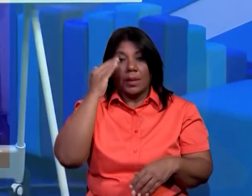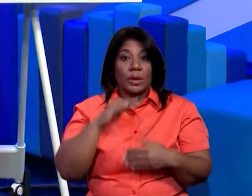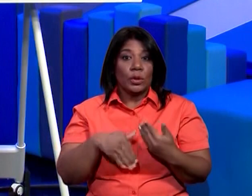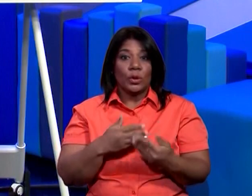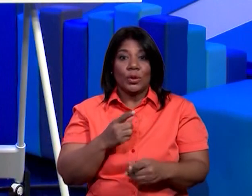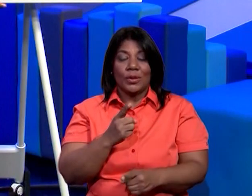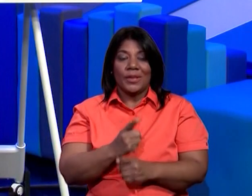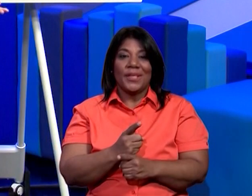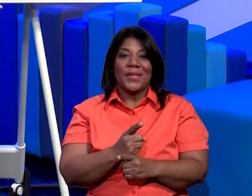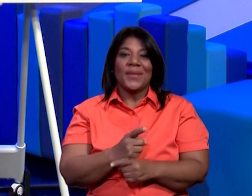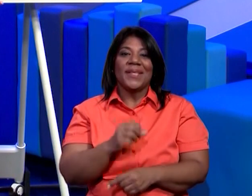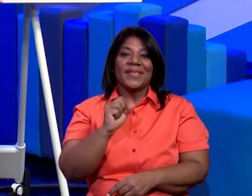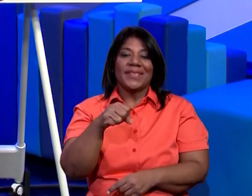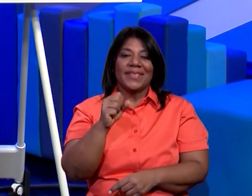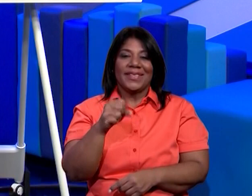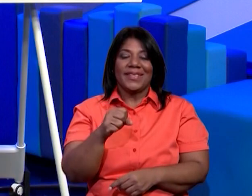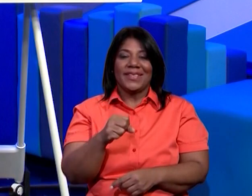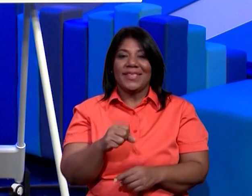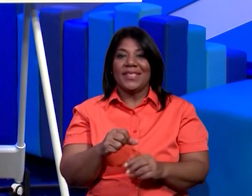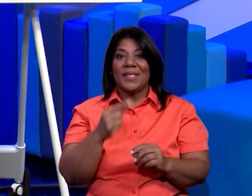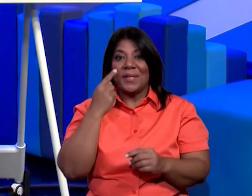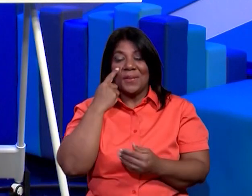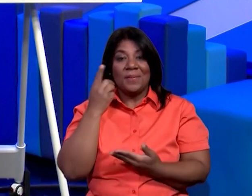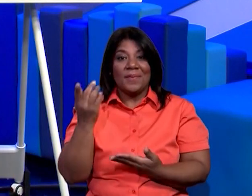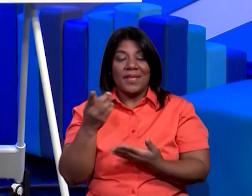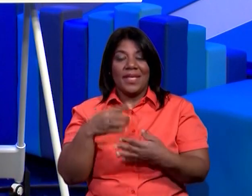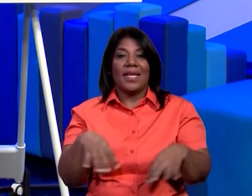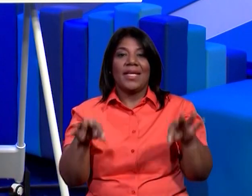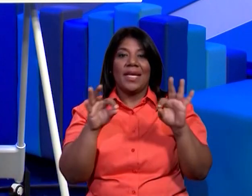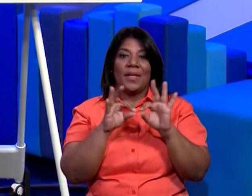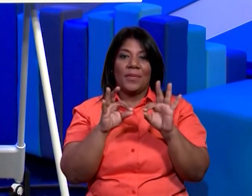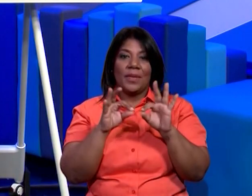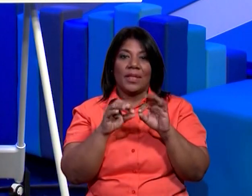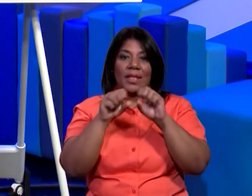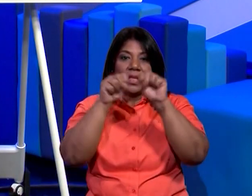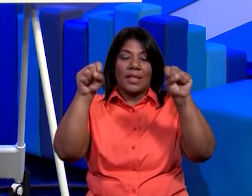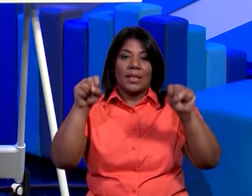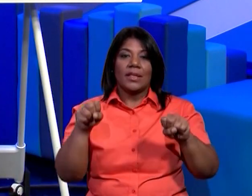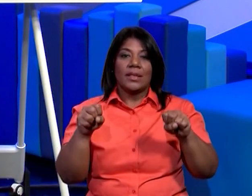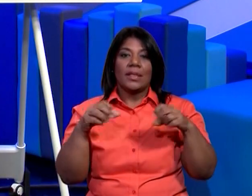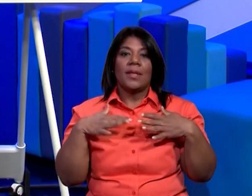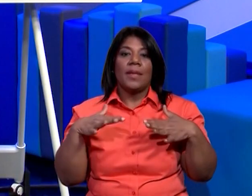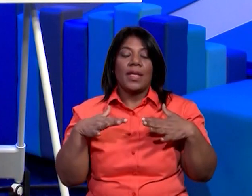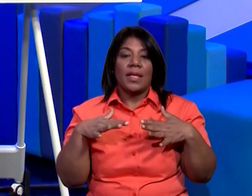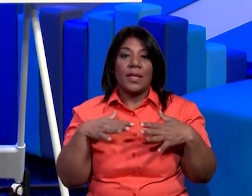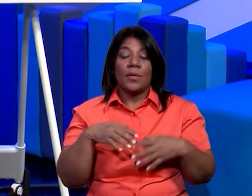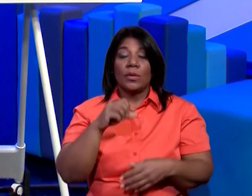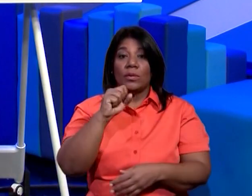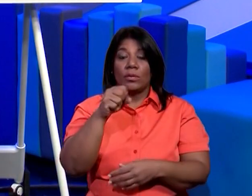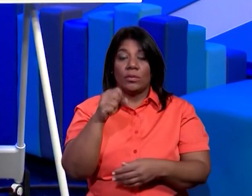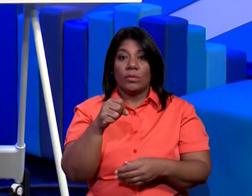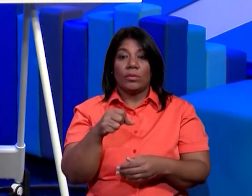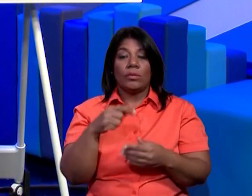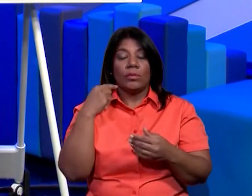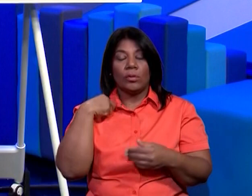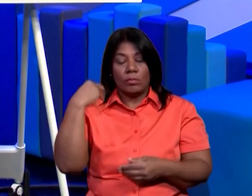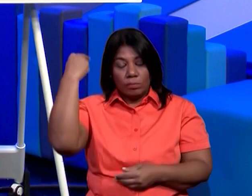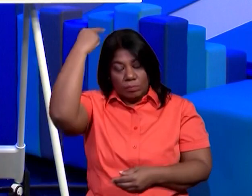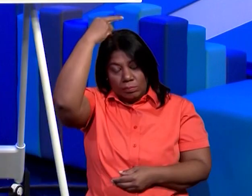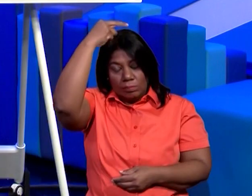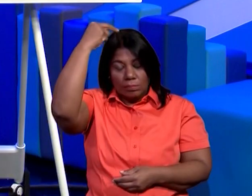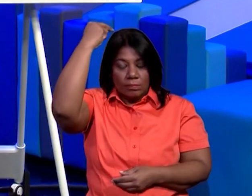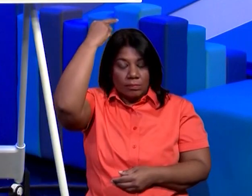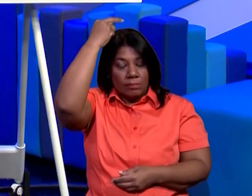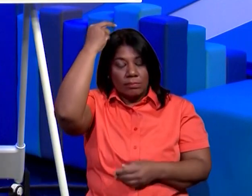muy bien mía y miren la importancia del sistema nervioso ellos verdad con las neuronas nos